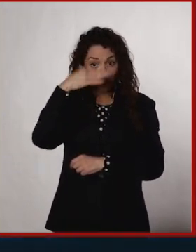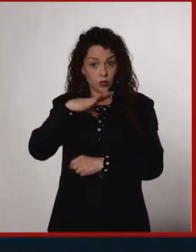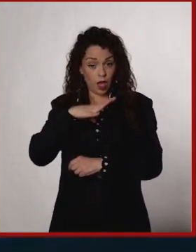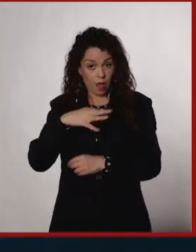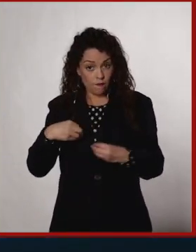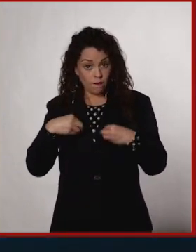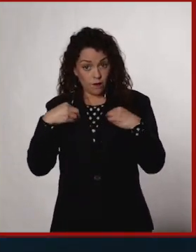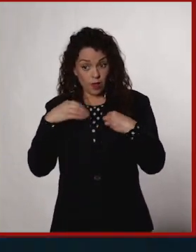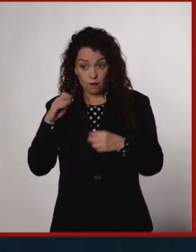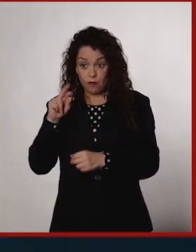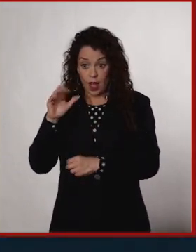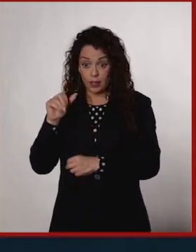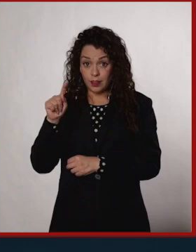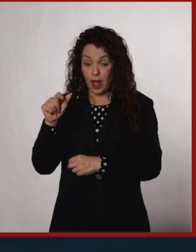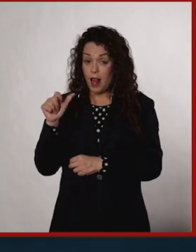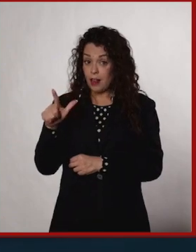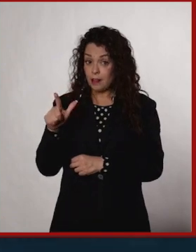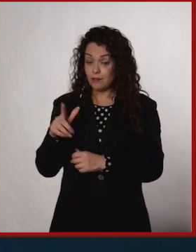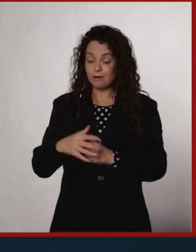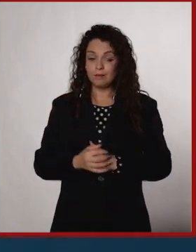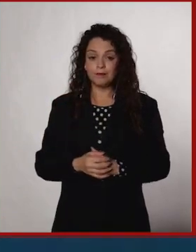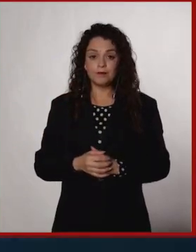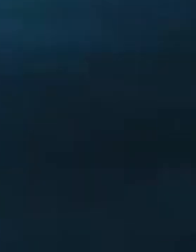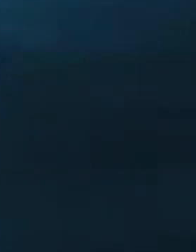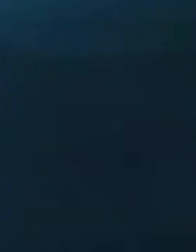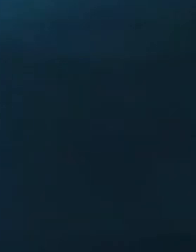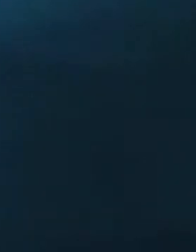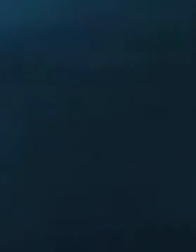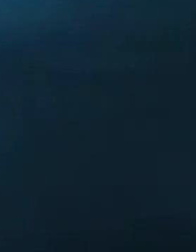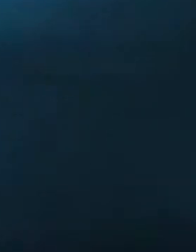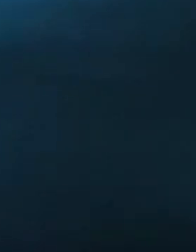¿Sabías que hay fractales vivos? Vamos a enterarnos.